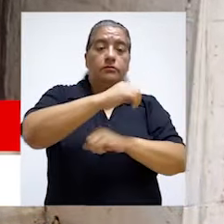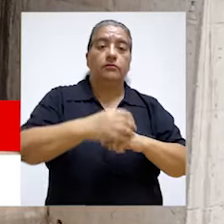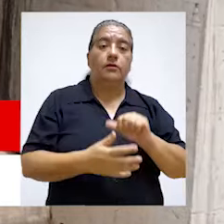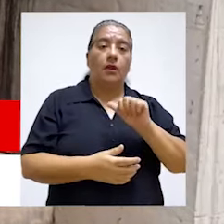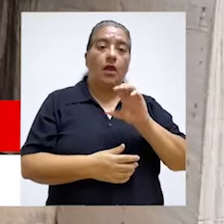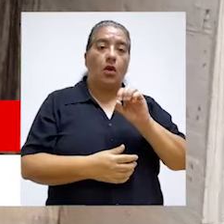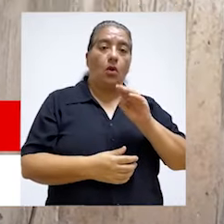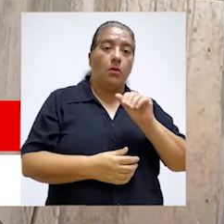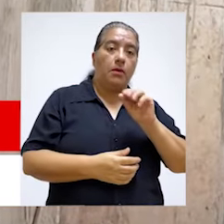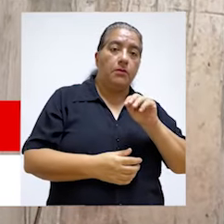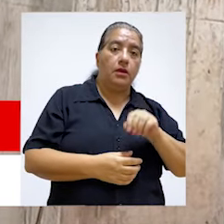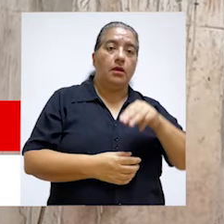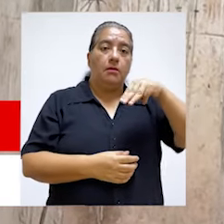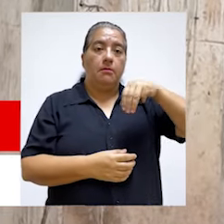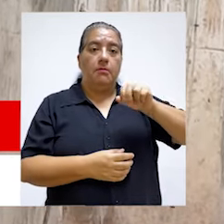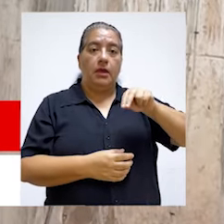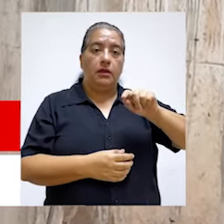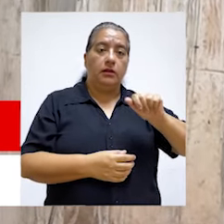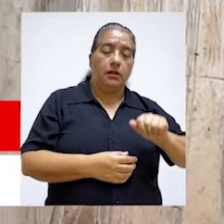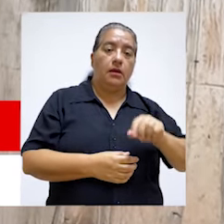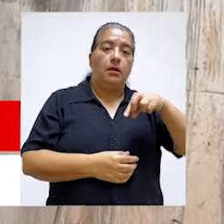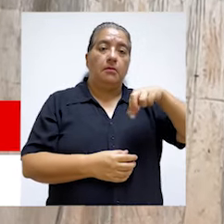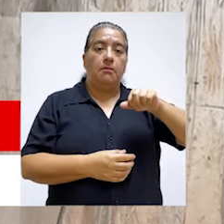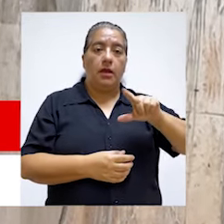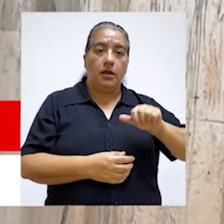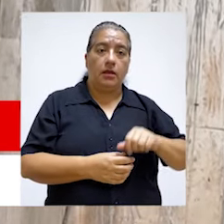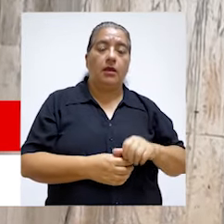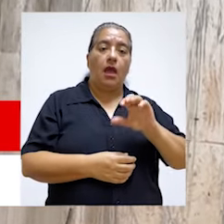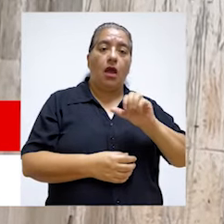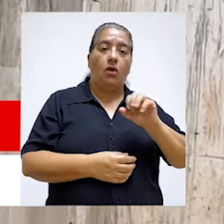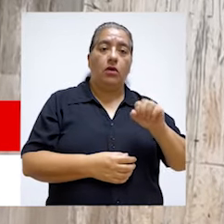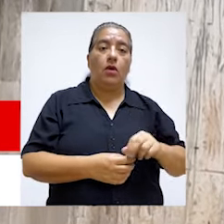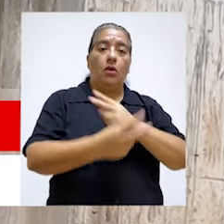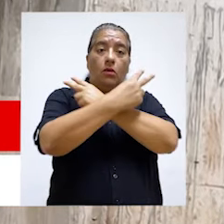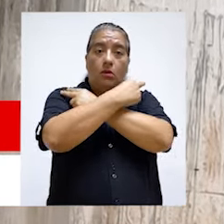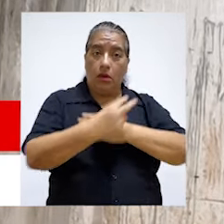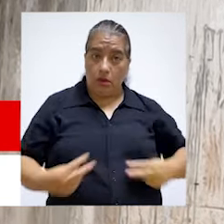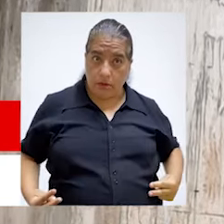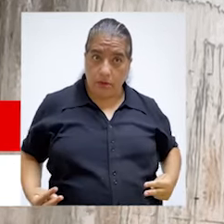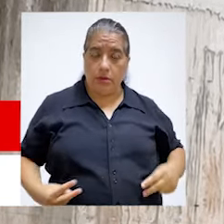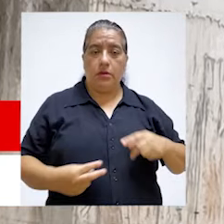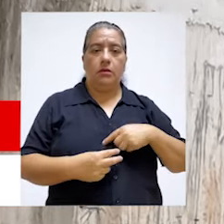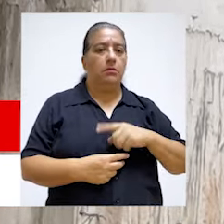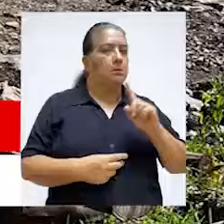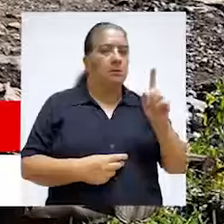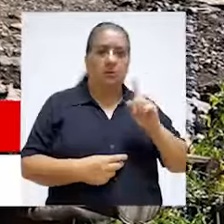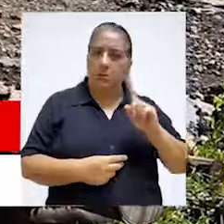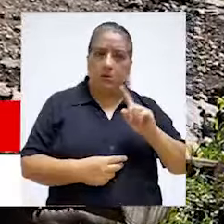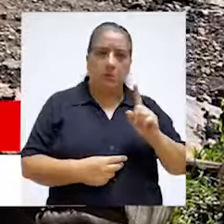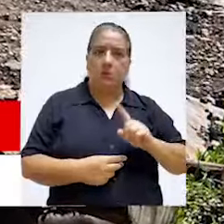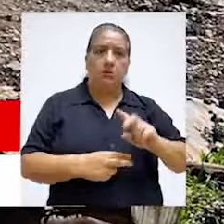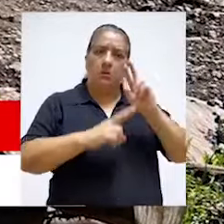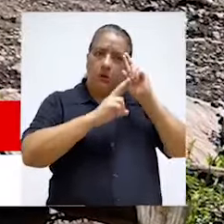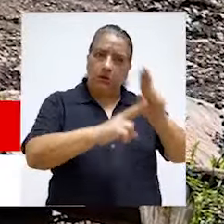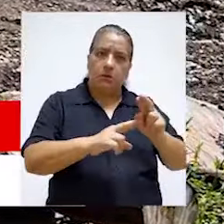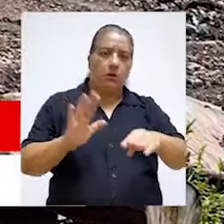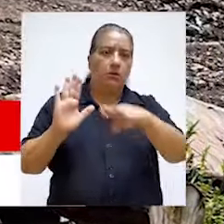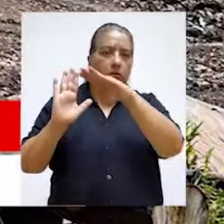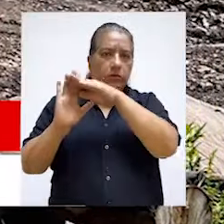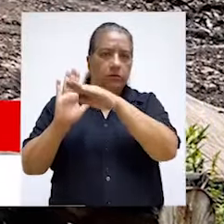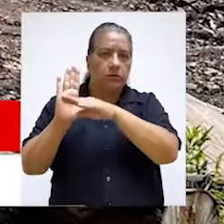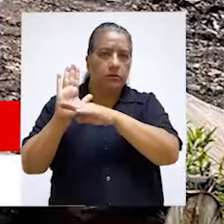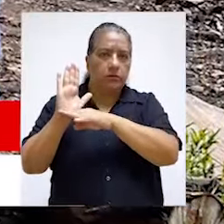los distritos de Acobambilla, Manta, Palca y Acoria, en la región Huancabelica, se ejecutaron sin cumplir con las